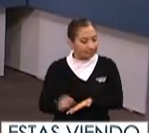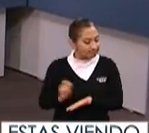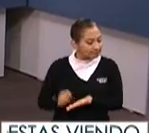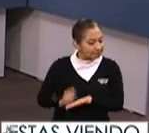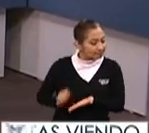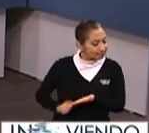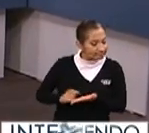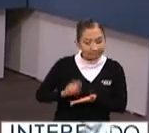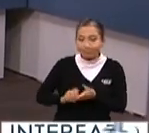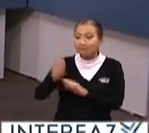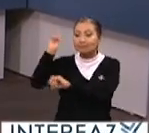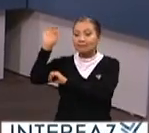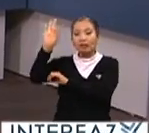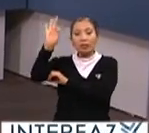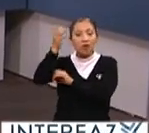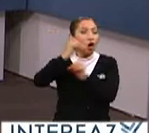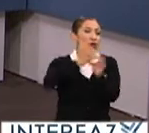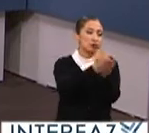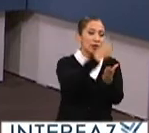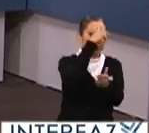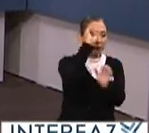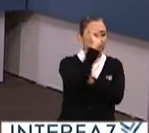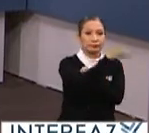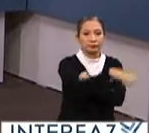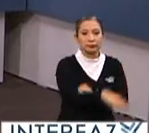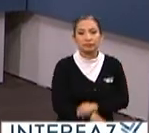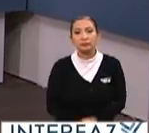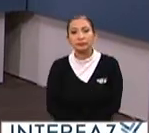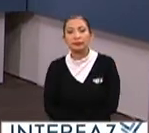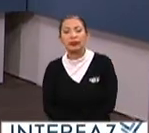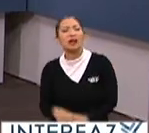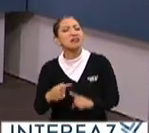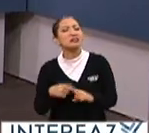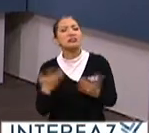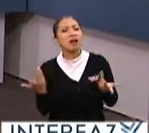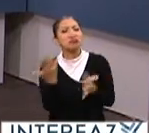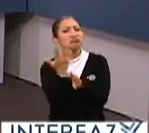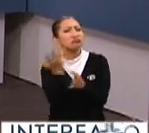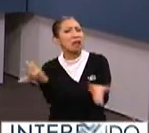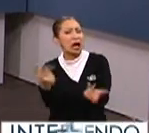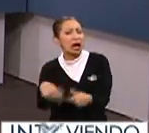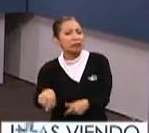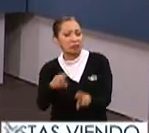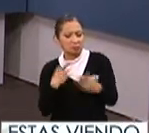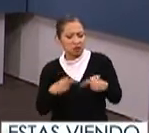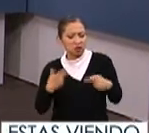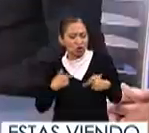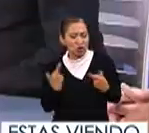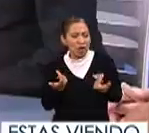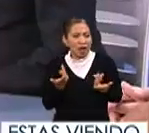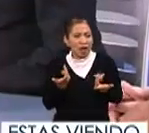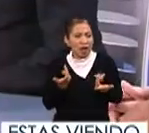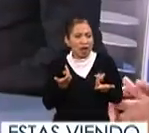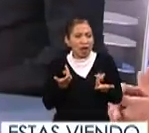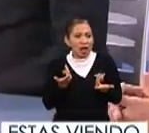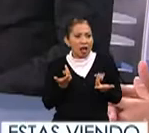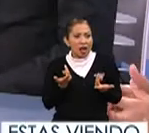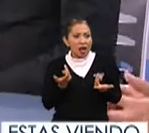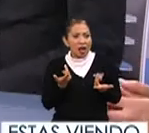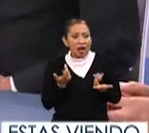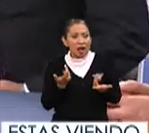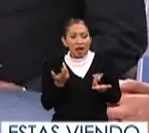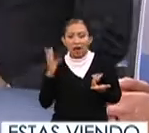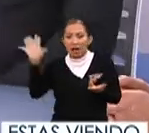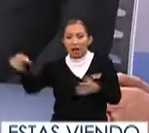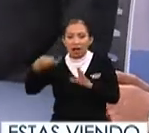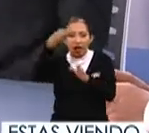mandarlas a la elección federal o a la elección de la Ciudad de México. ¿Quiénes hacen este, digamos que... El escrutín y el cómputo.